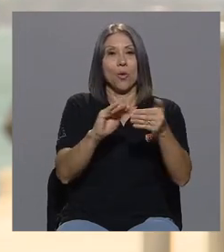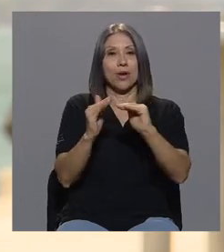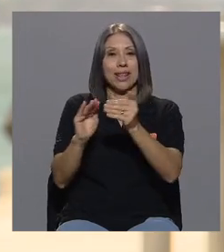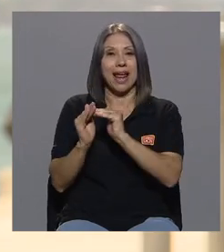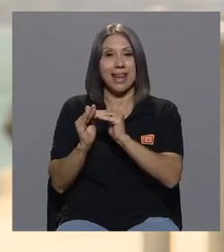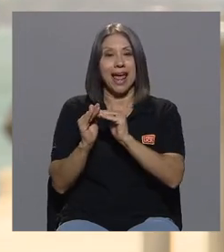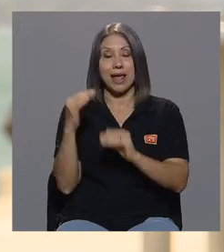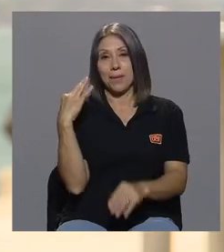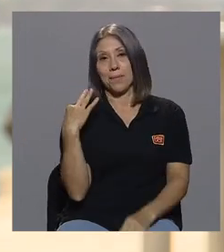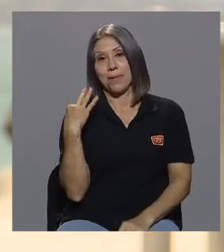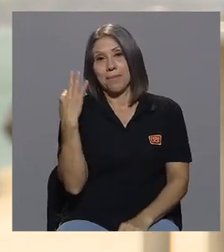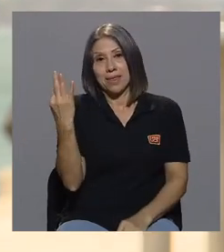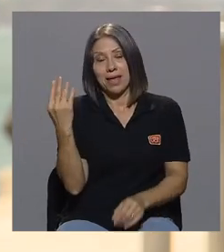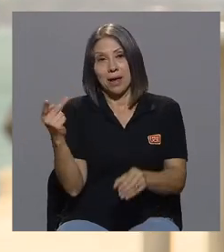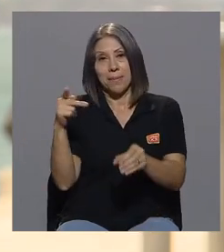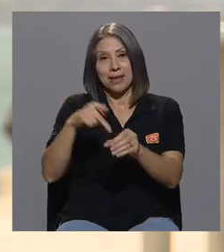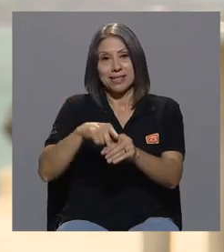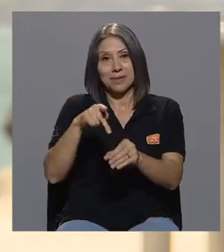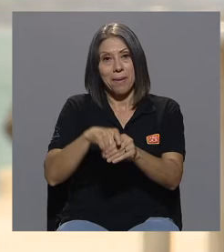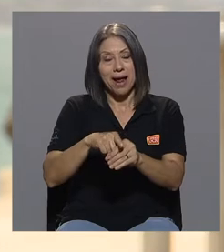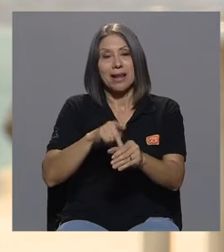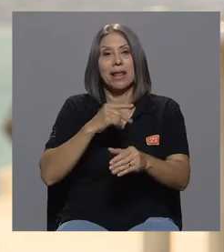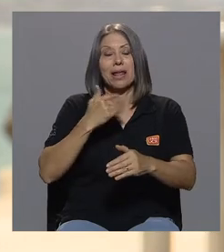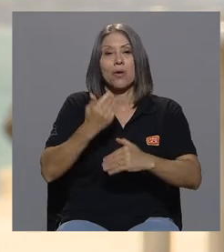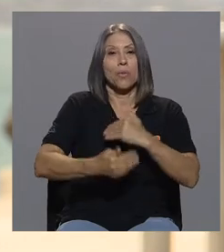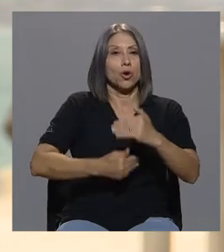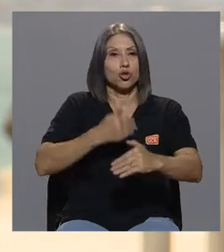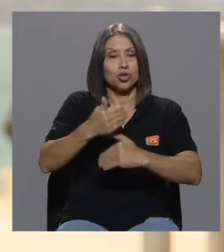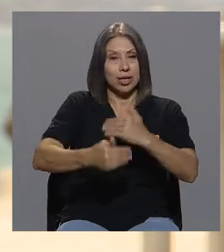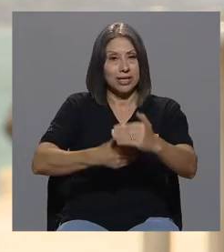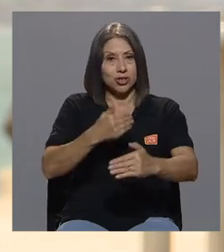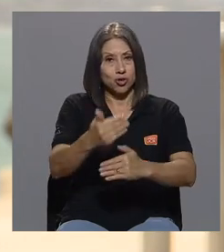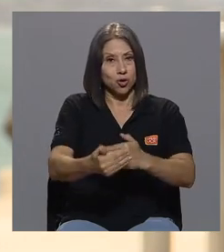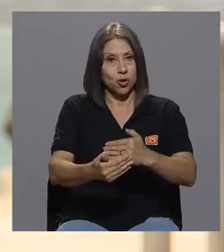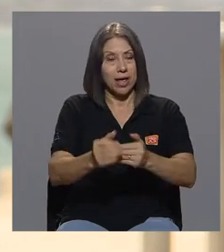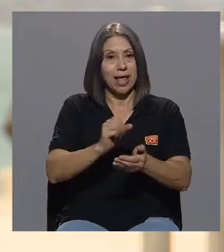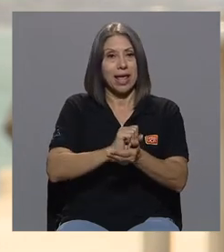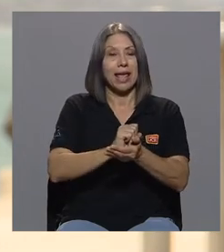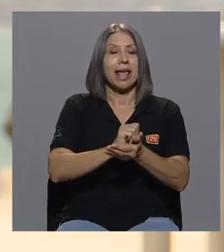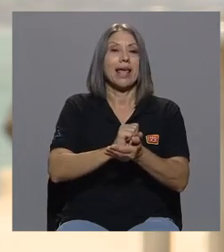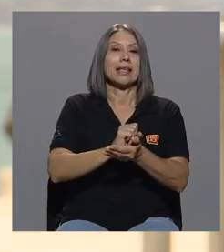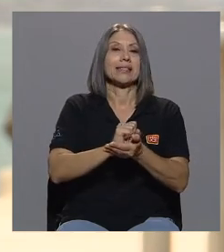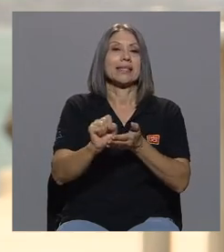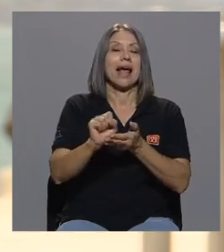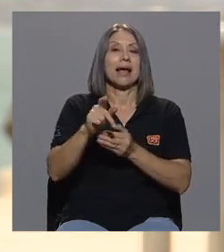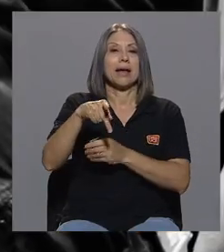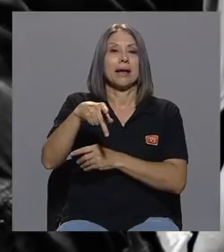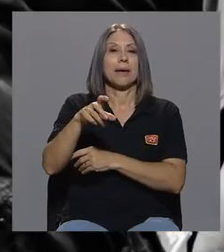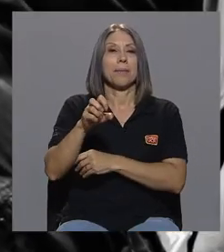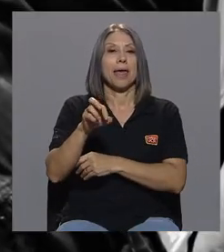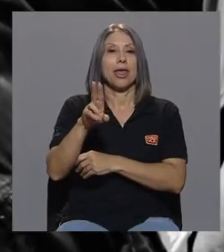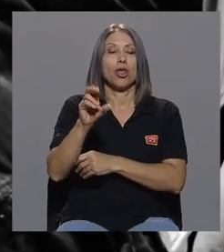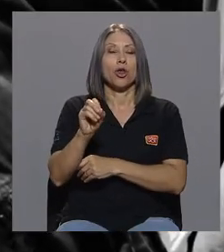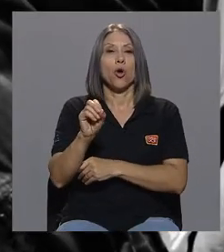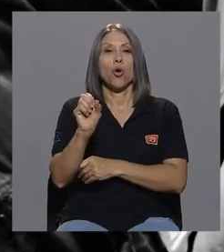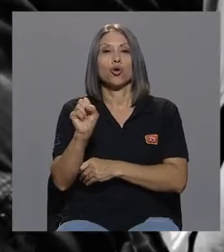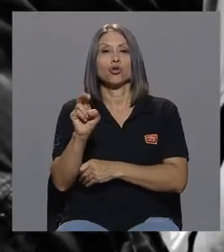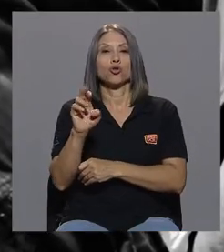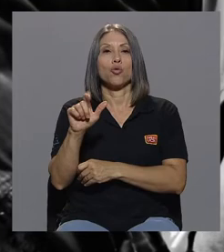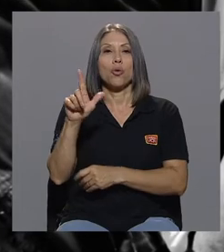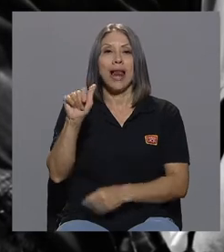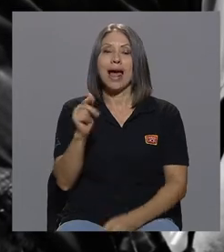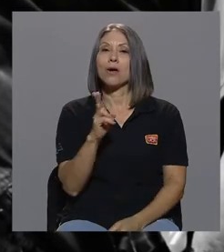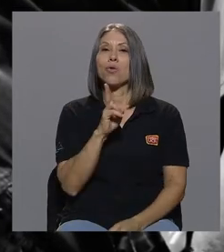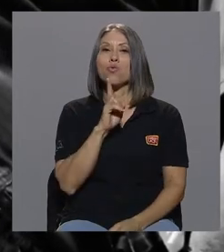en en todo un proceso en San Pedro Sula entonces se dan nuevas oportunidades